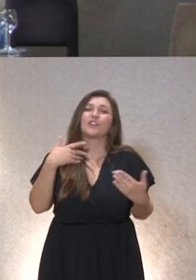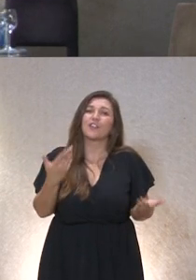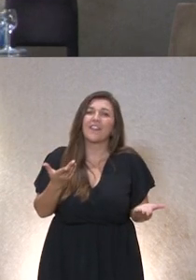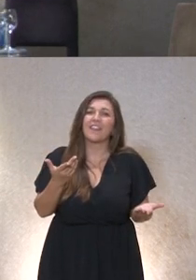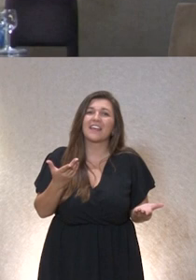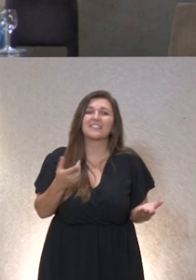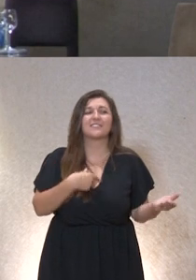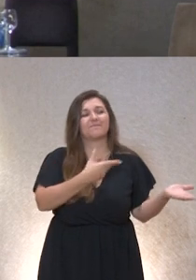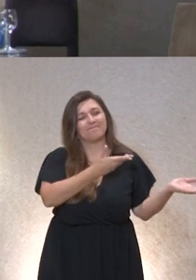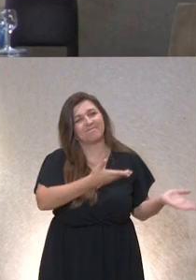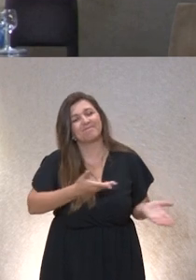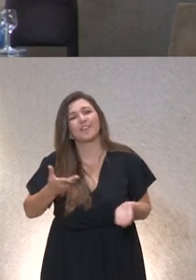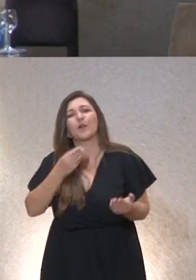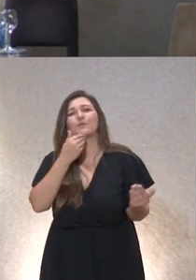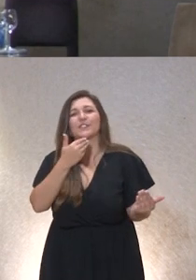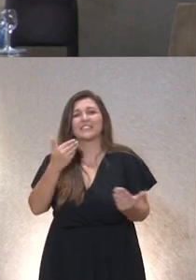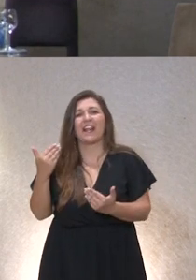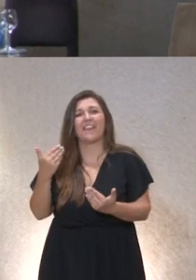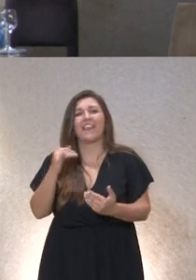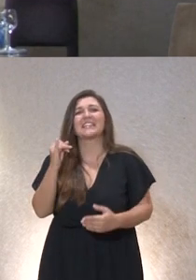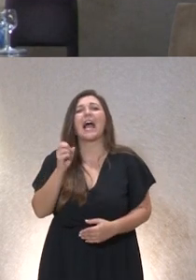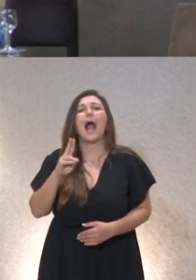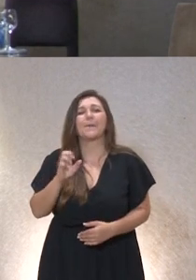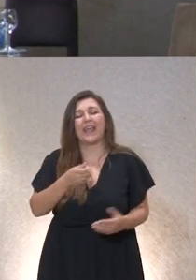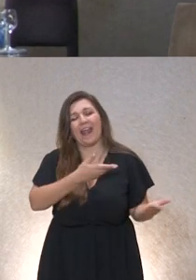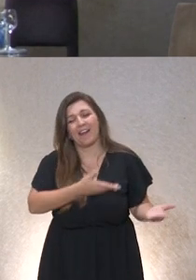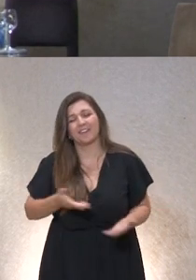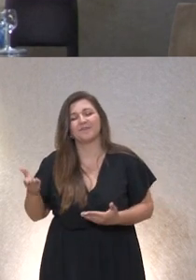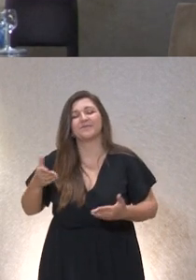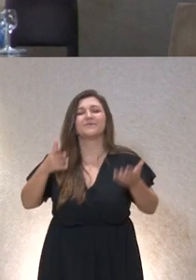nos acompaña y muchas gracias por ello Javier adelante